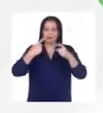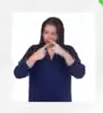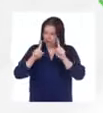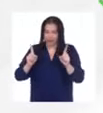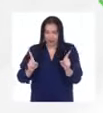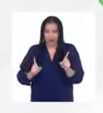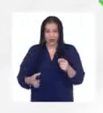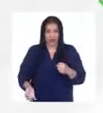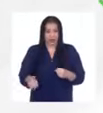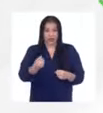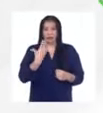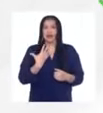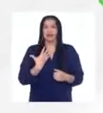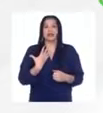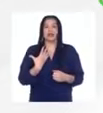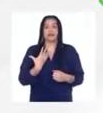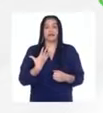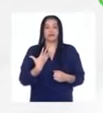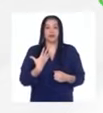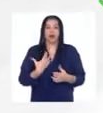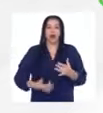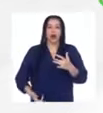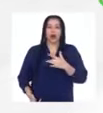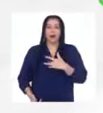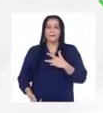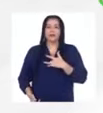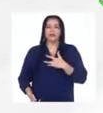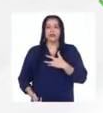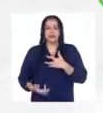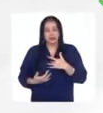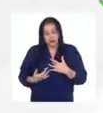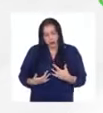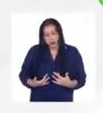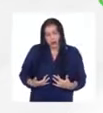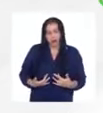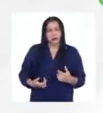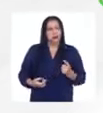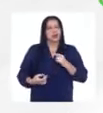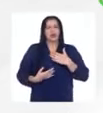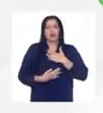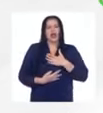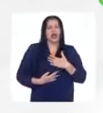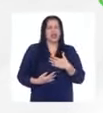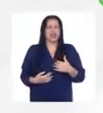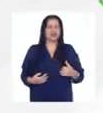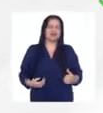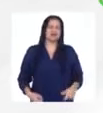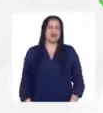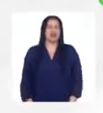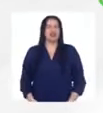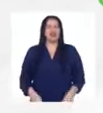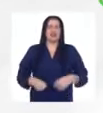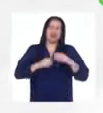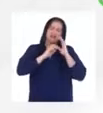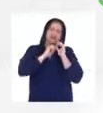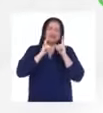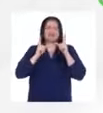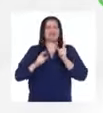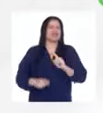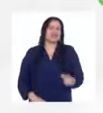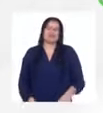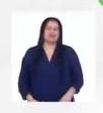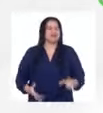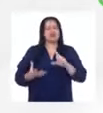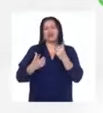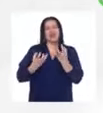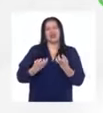me dicen oye me siento me siento desanimado no tengo ganas de no tengo ganas de levantarme no tengo ganas de